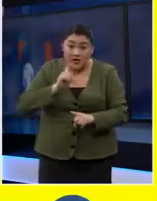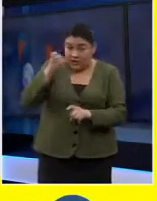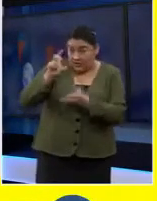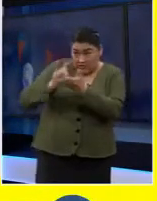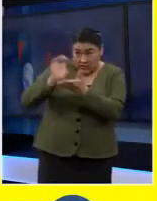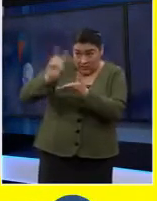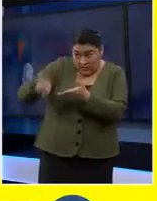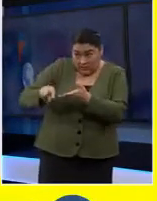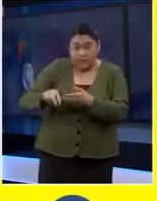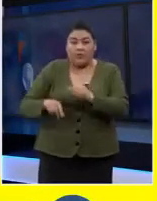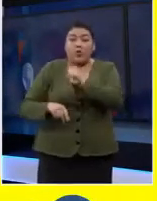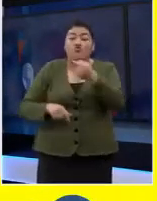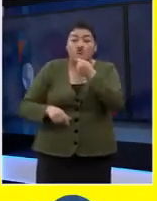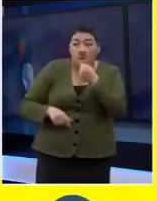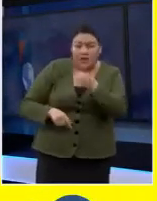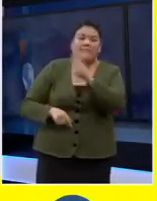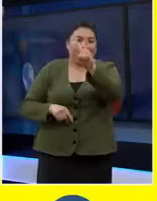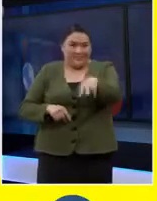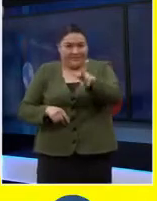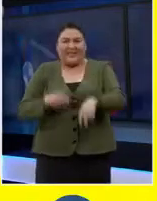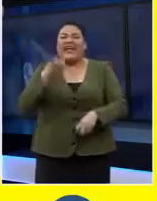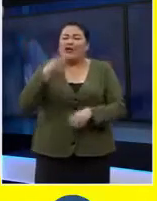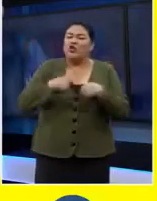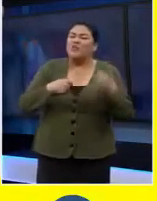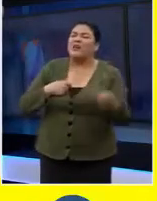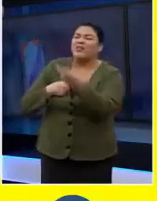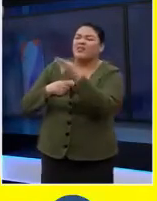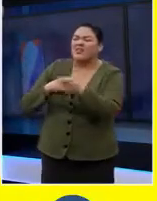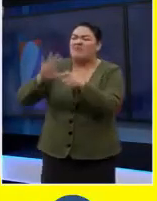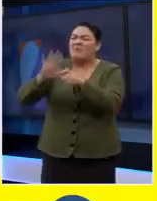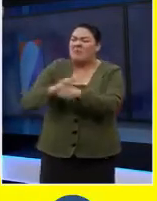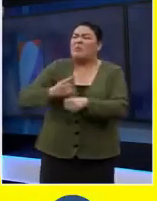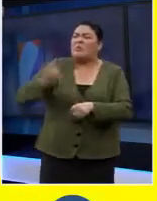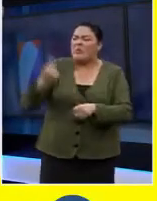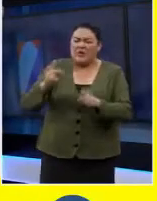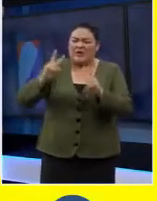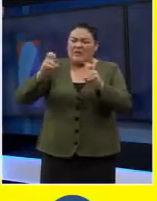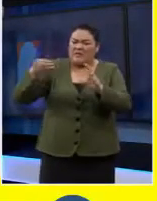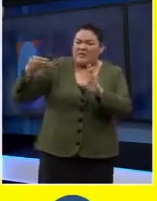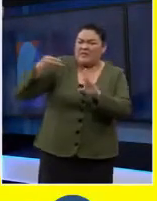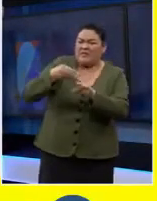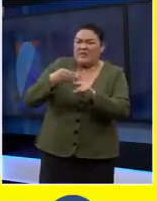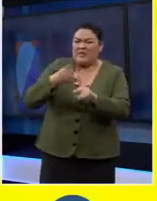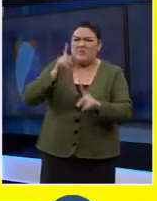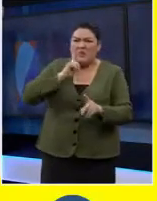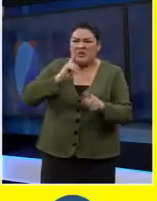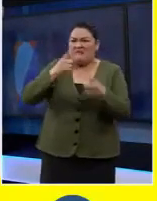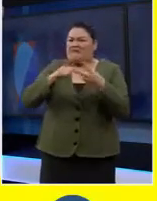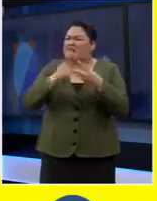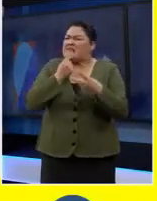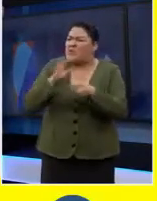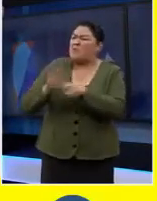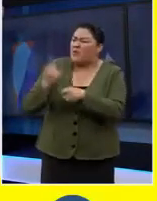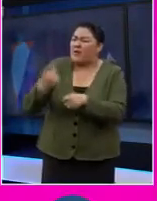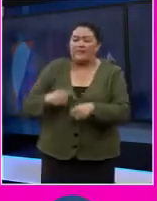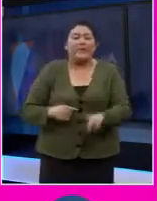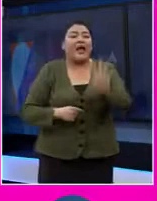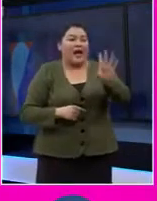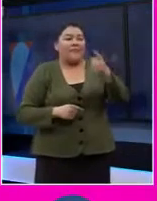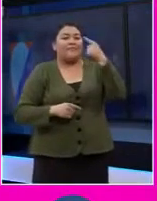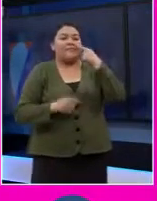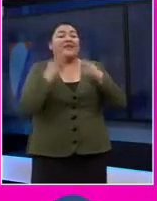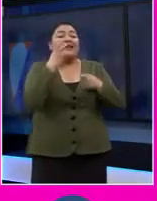discapacidad y otro a los niños. Así es. Entonces te iba a preguntar justamente por qué y en específico por qué hacen esta diferenciación. Bueno, justamente por el enfoque